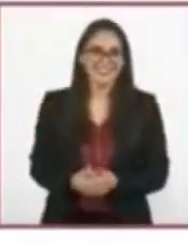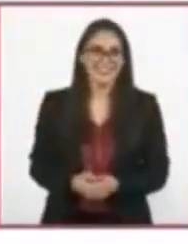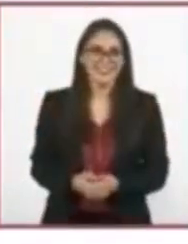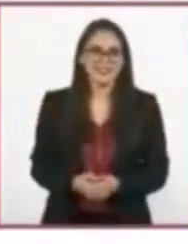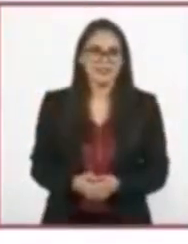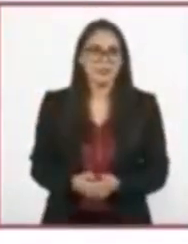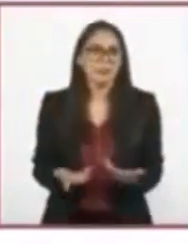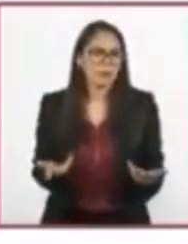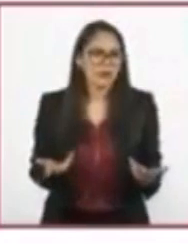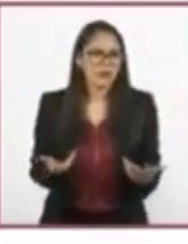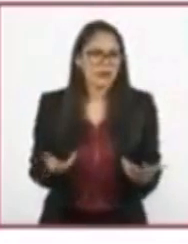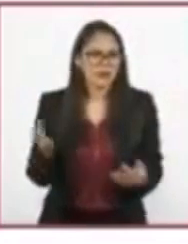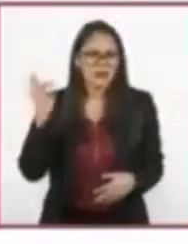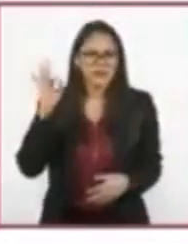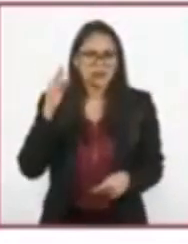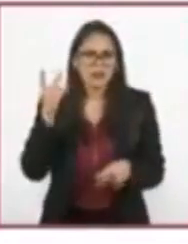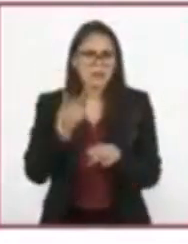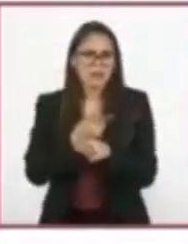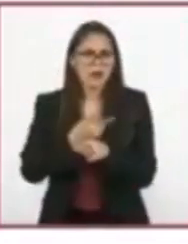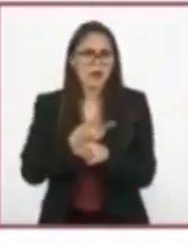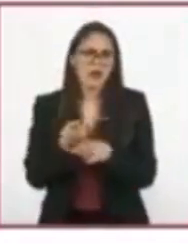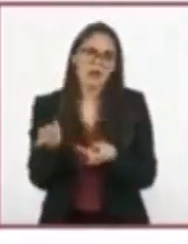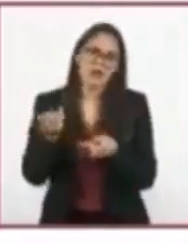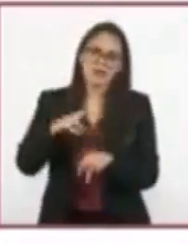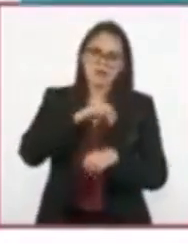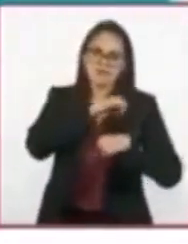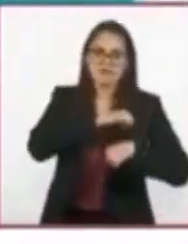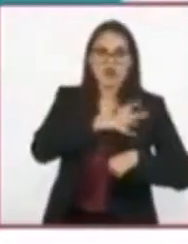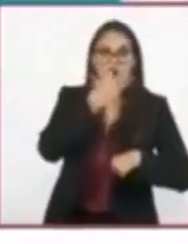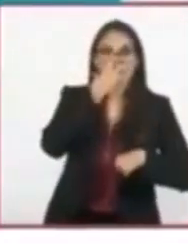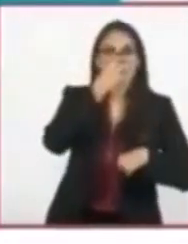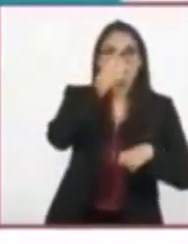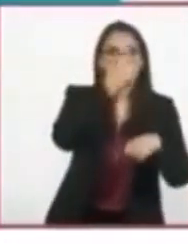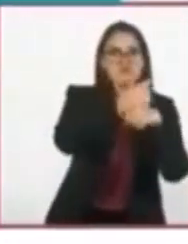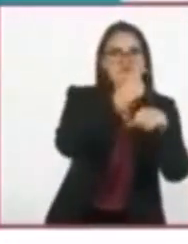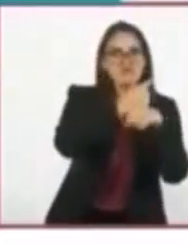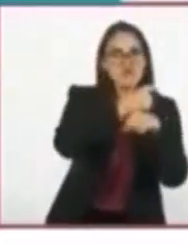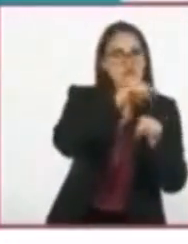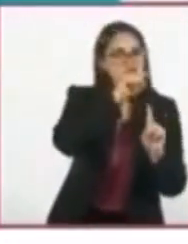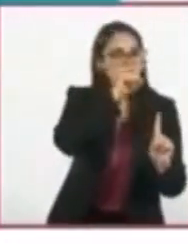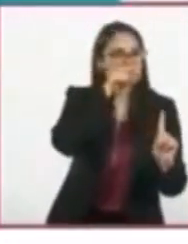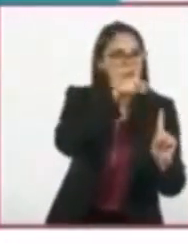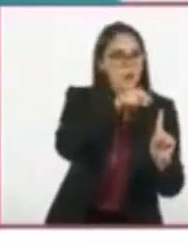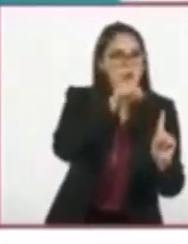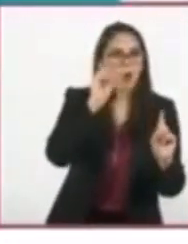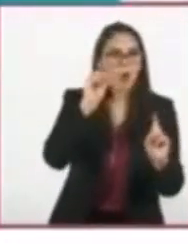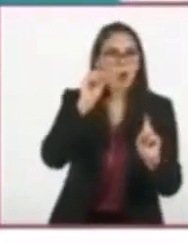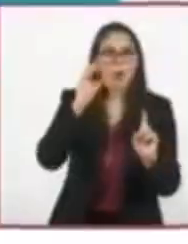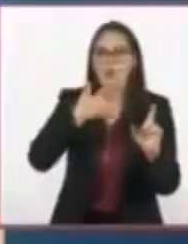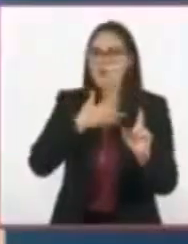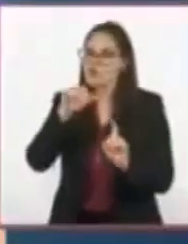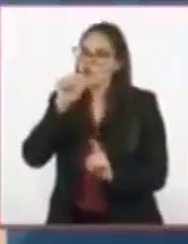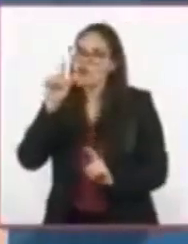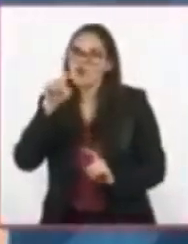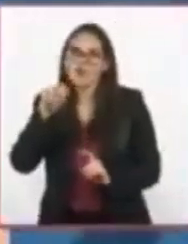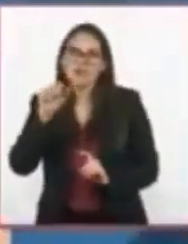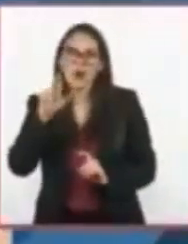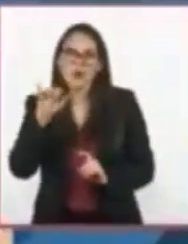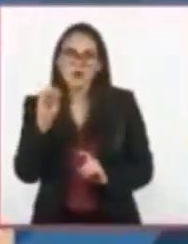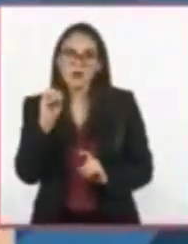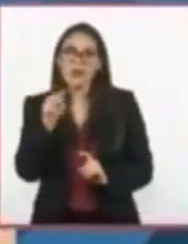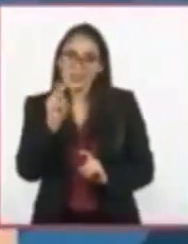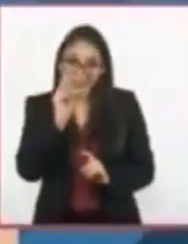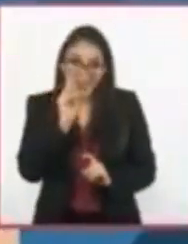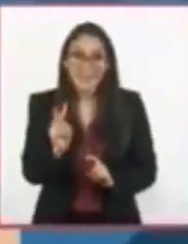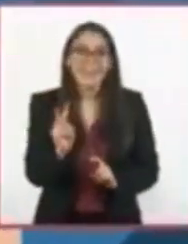¿Pero qué pasaría si el protagonista fuera el lobo? ¡Oh, oh! ¿Qué tal un dinosaurio? ¿Ya pensaste lo